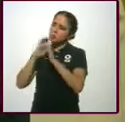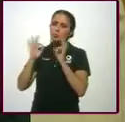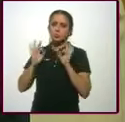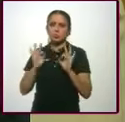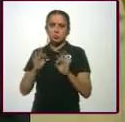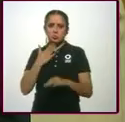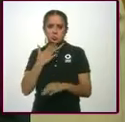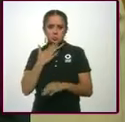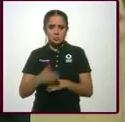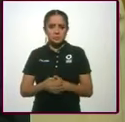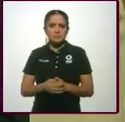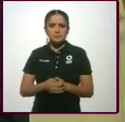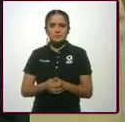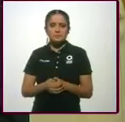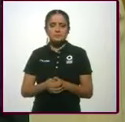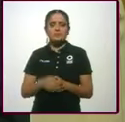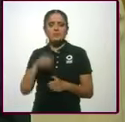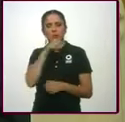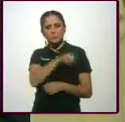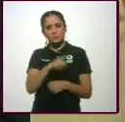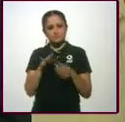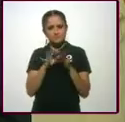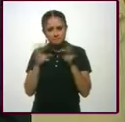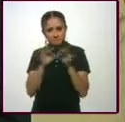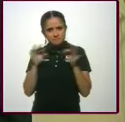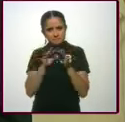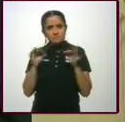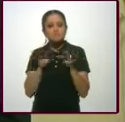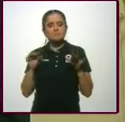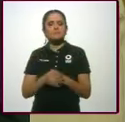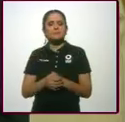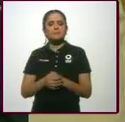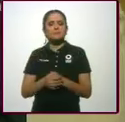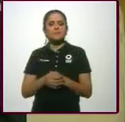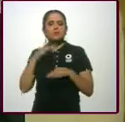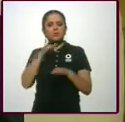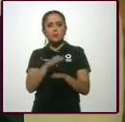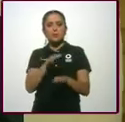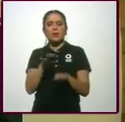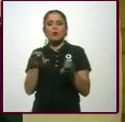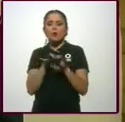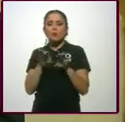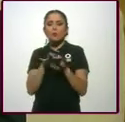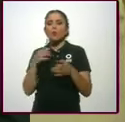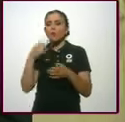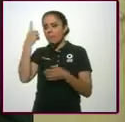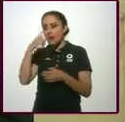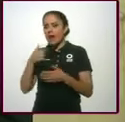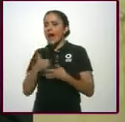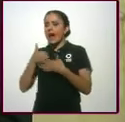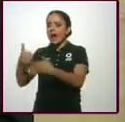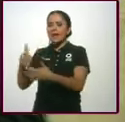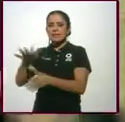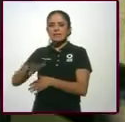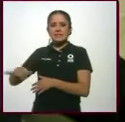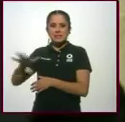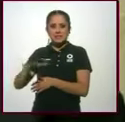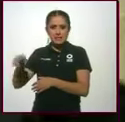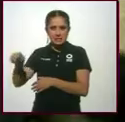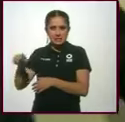esta parte que mencionas, Ernesto, que tiene que ver con la asistencia pública, digamos, yo recuerdo